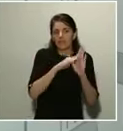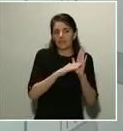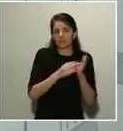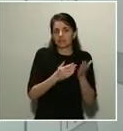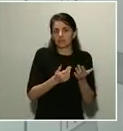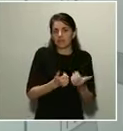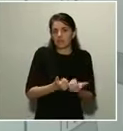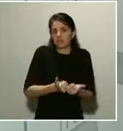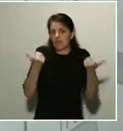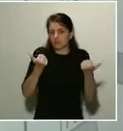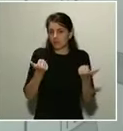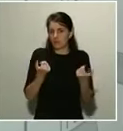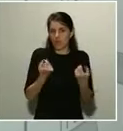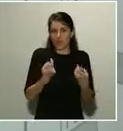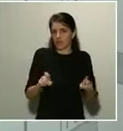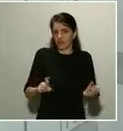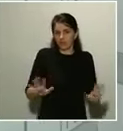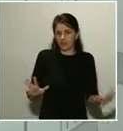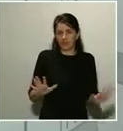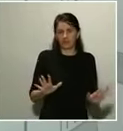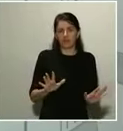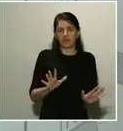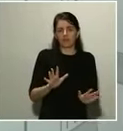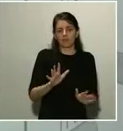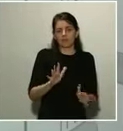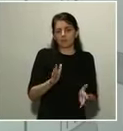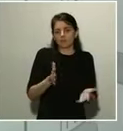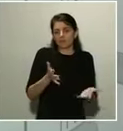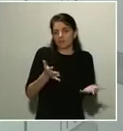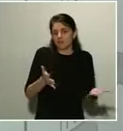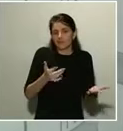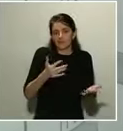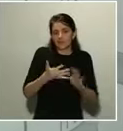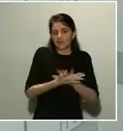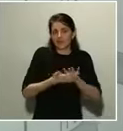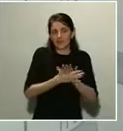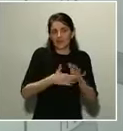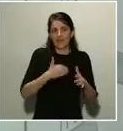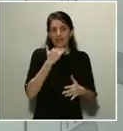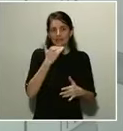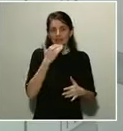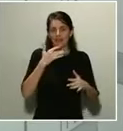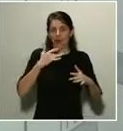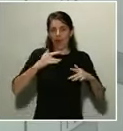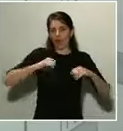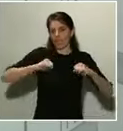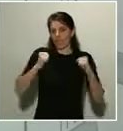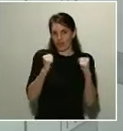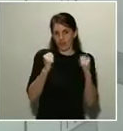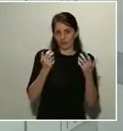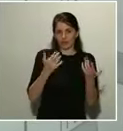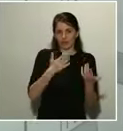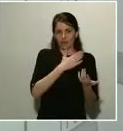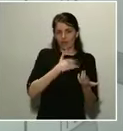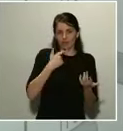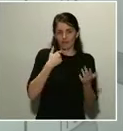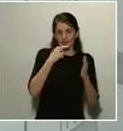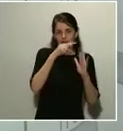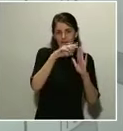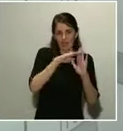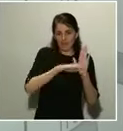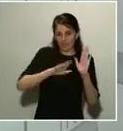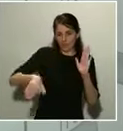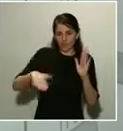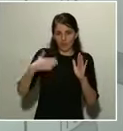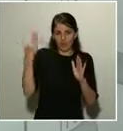prácticamente esto es un confinamiento. Con las medidas últimas poco se puede hablar de ello y hay que dejar siempre un